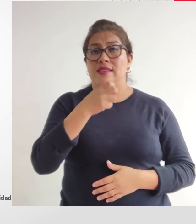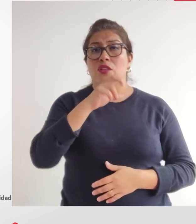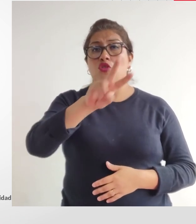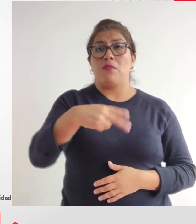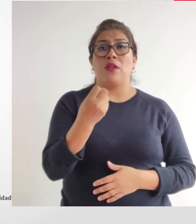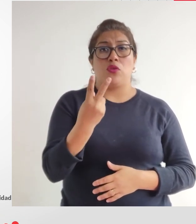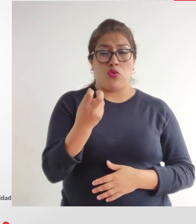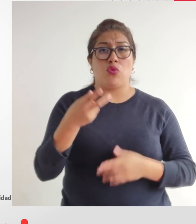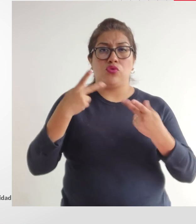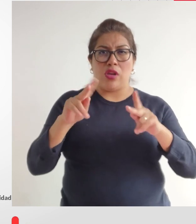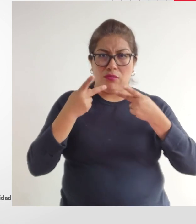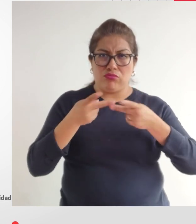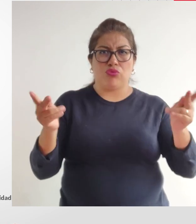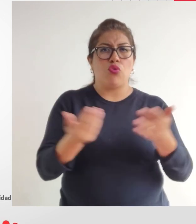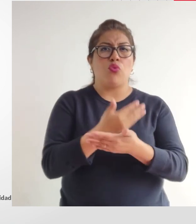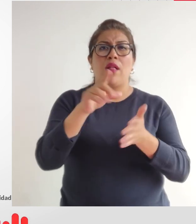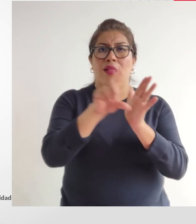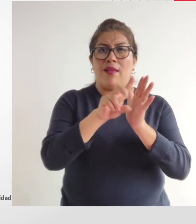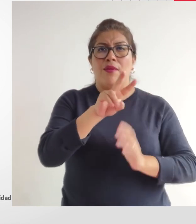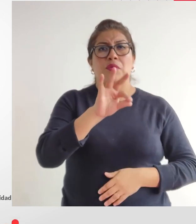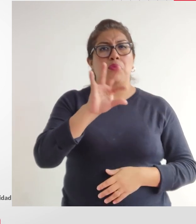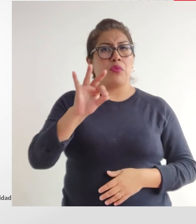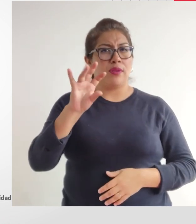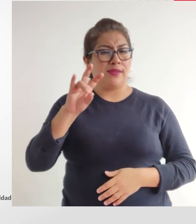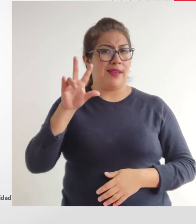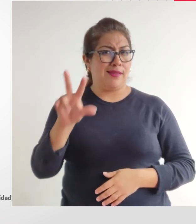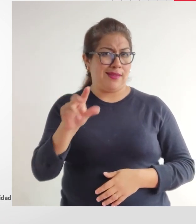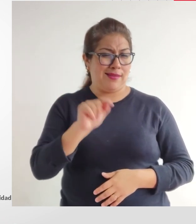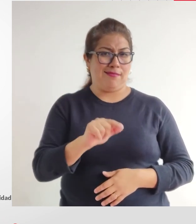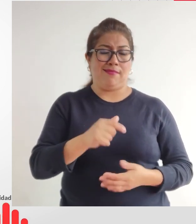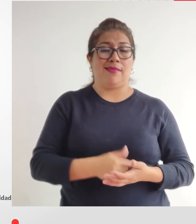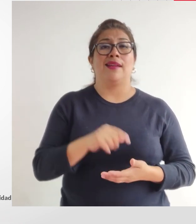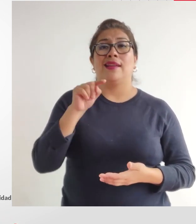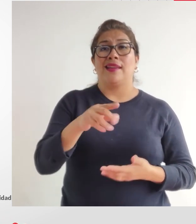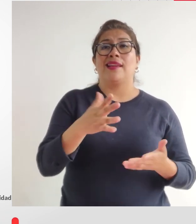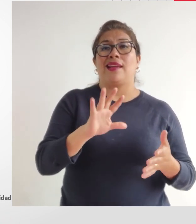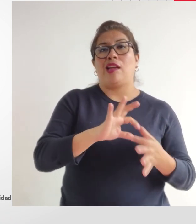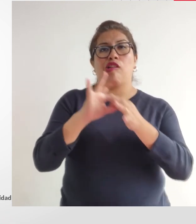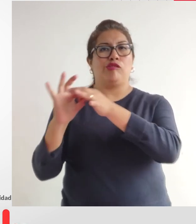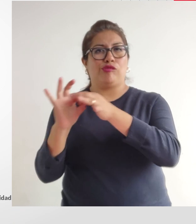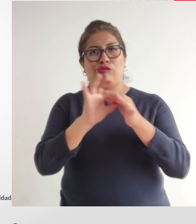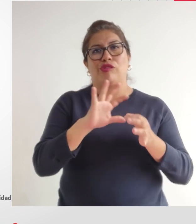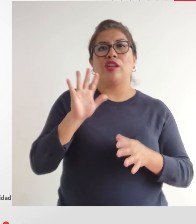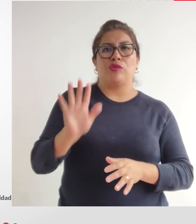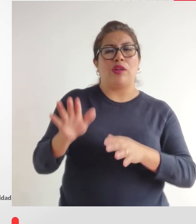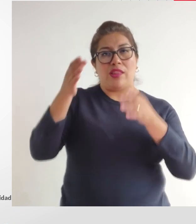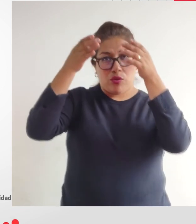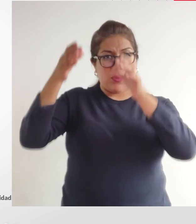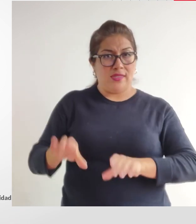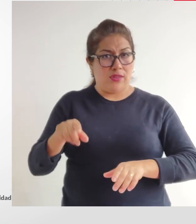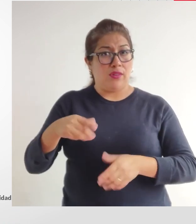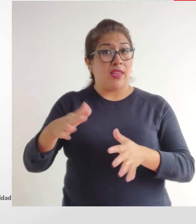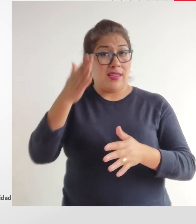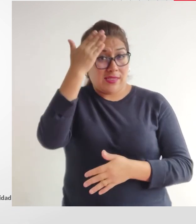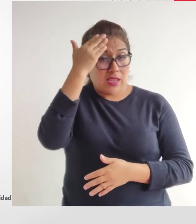que se promulga la nueva ley general, 29973, que es hija de la Convención.